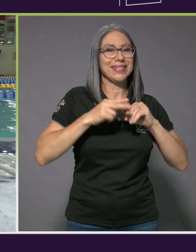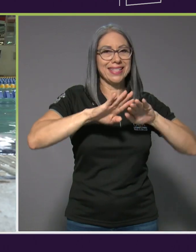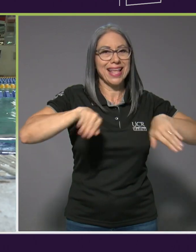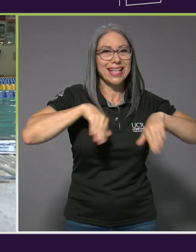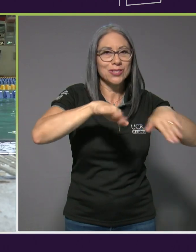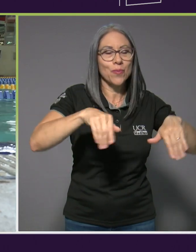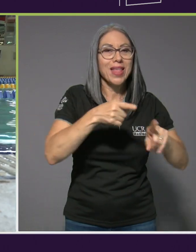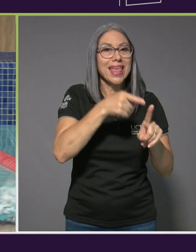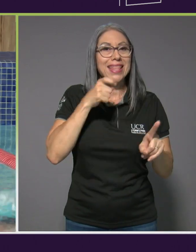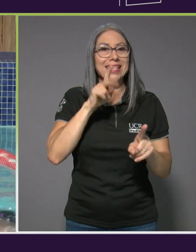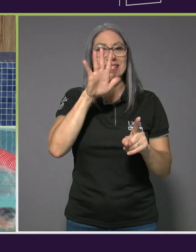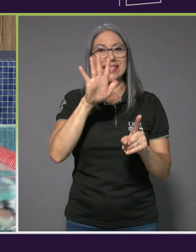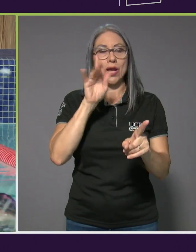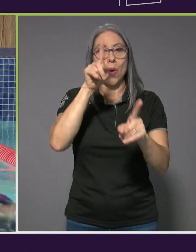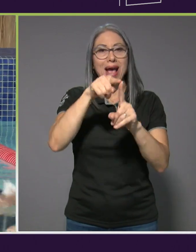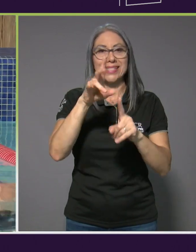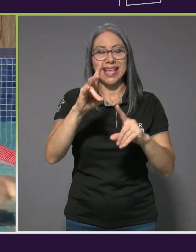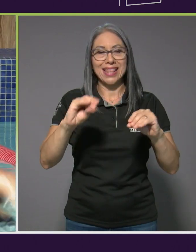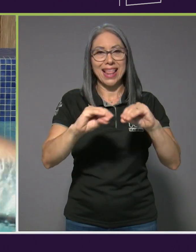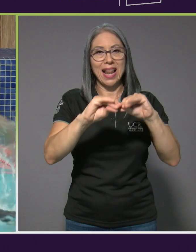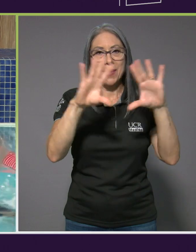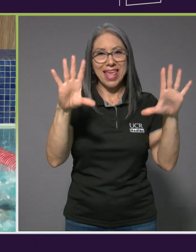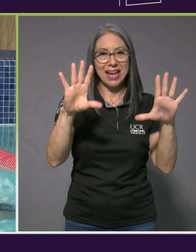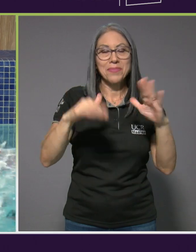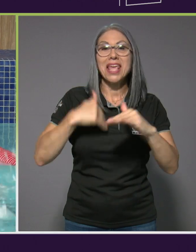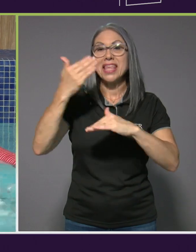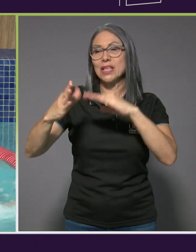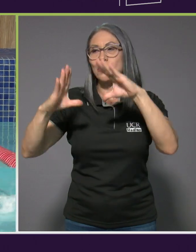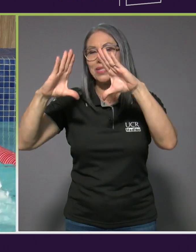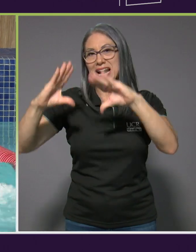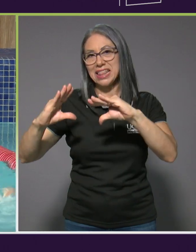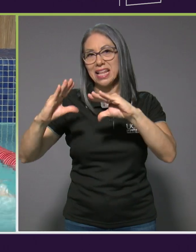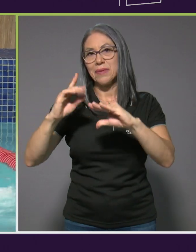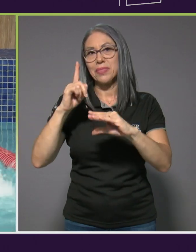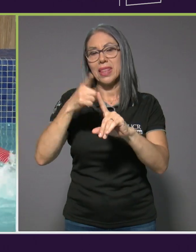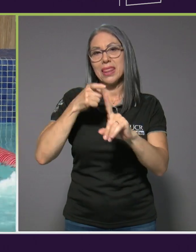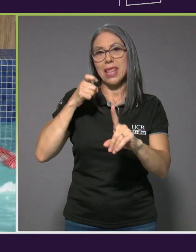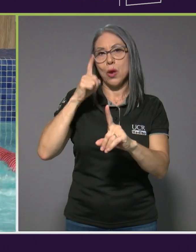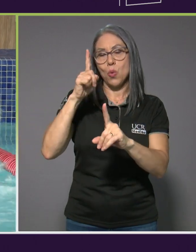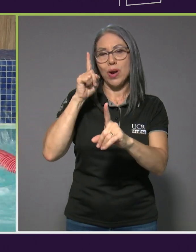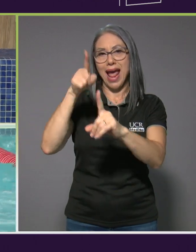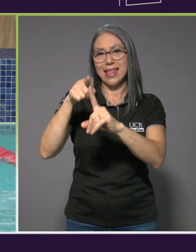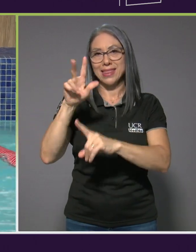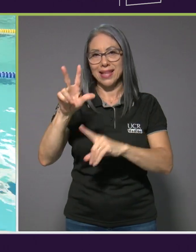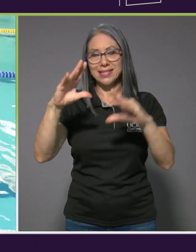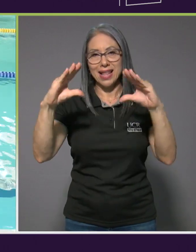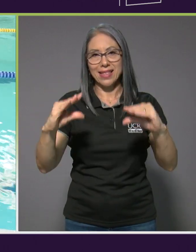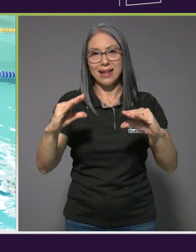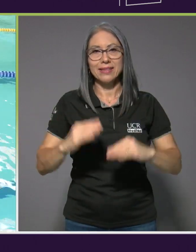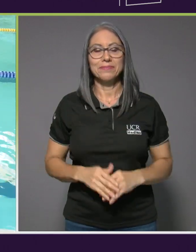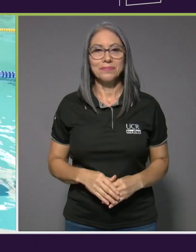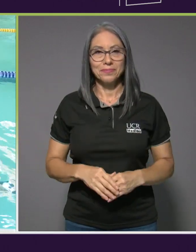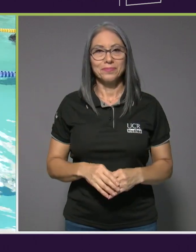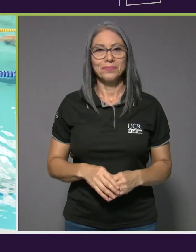a 7 de la mañana y después en la tarde entreno de 1 a 3 de la tarde. ¿Cuál